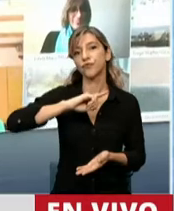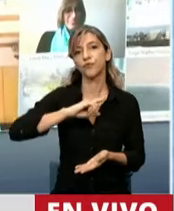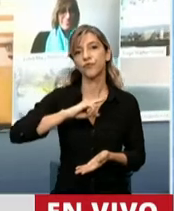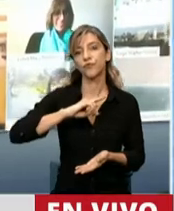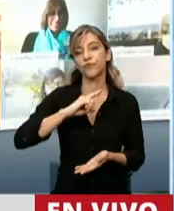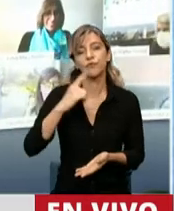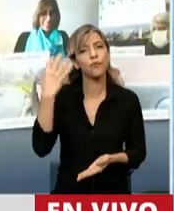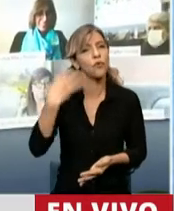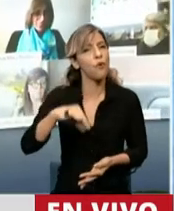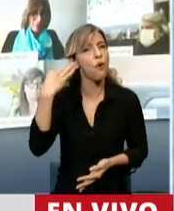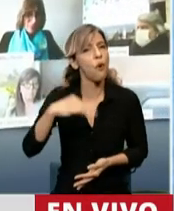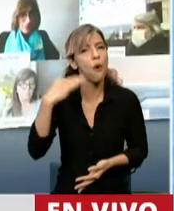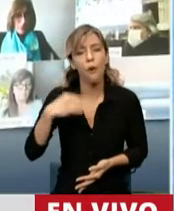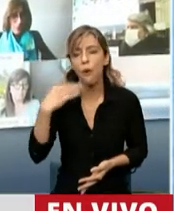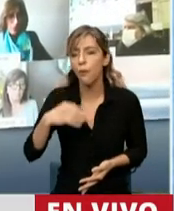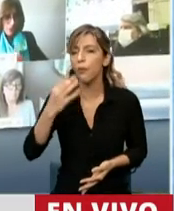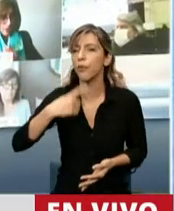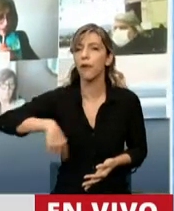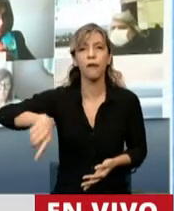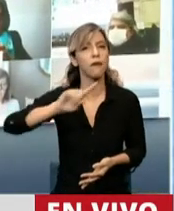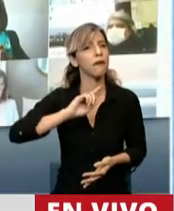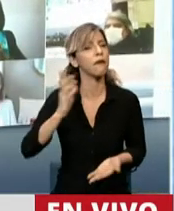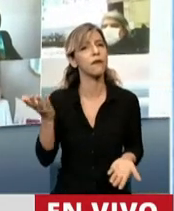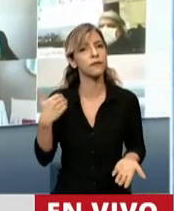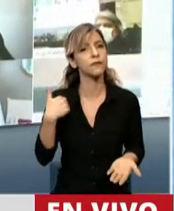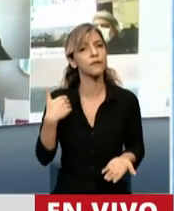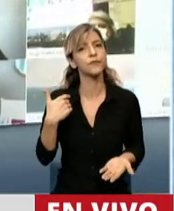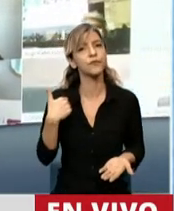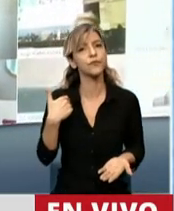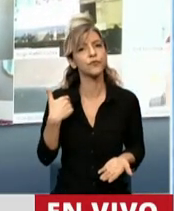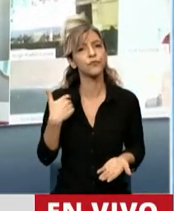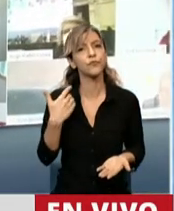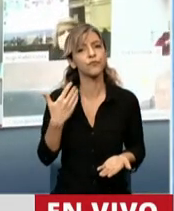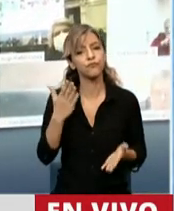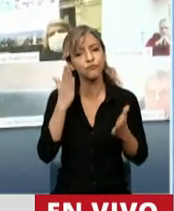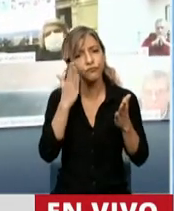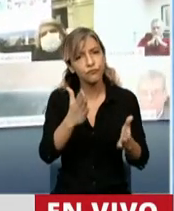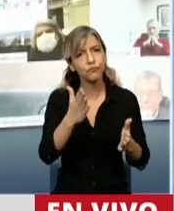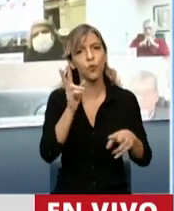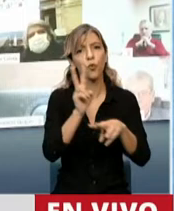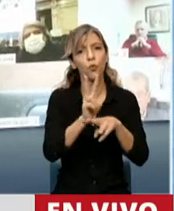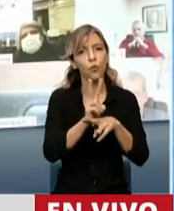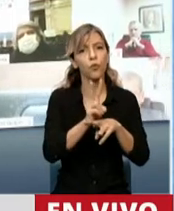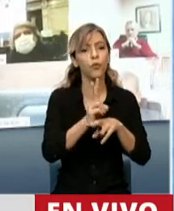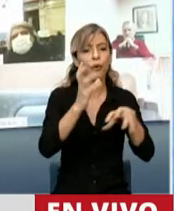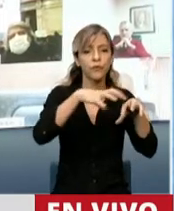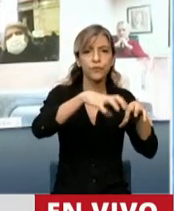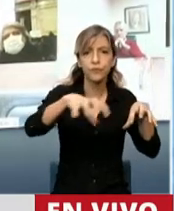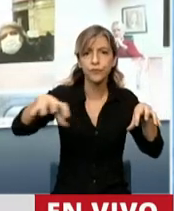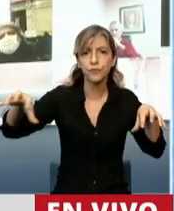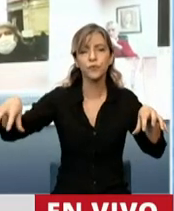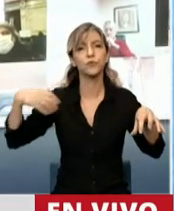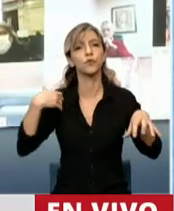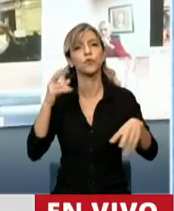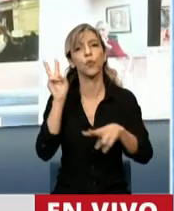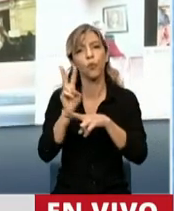de velar por nuestras instituciones, por los derechos progresivos para